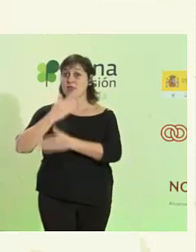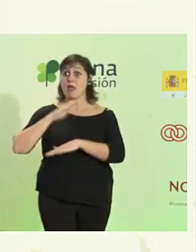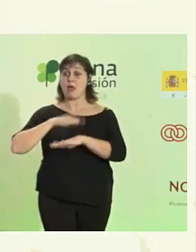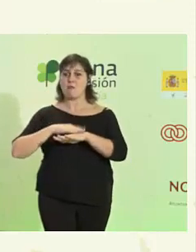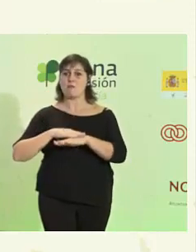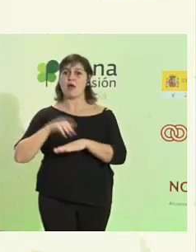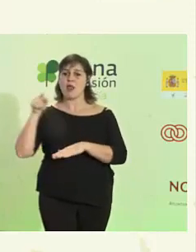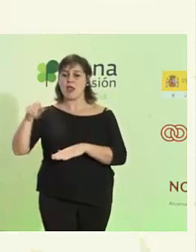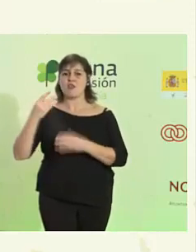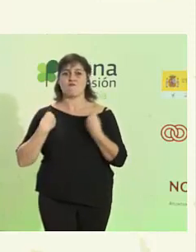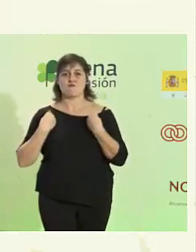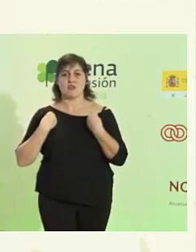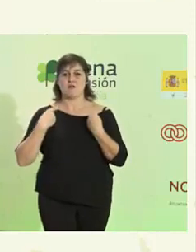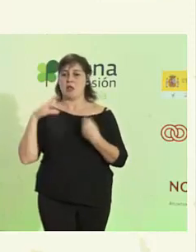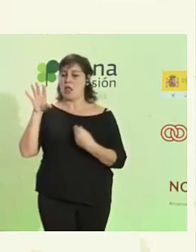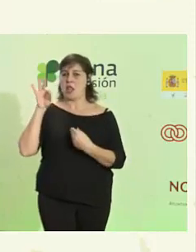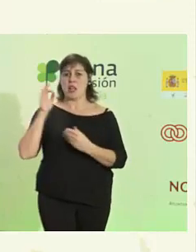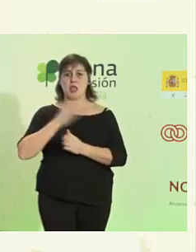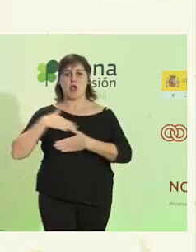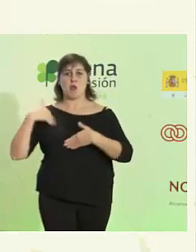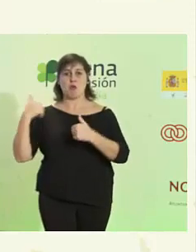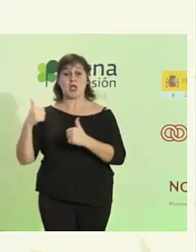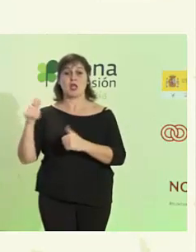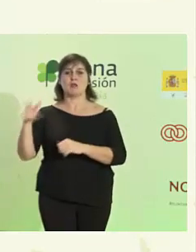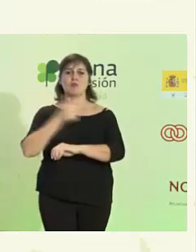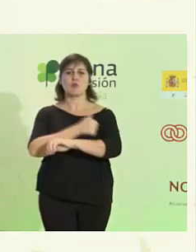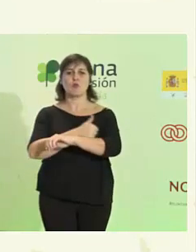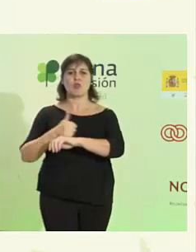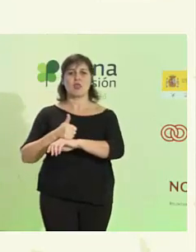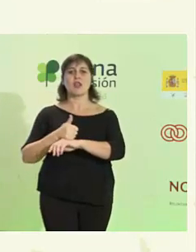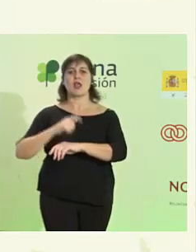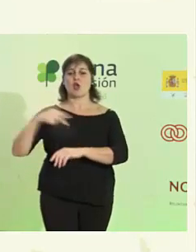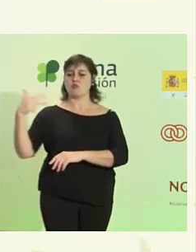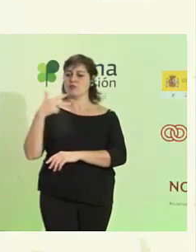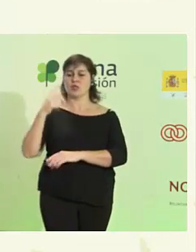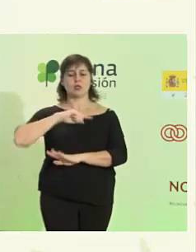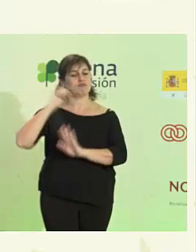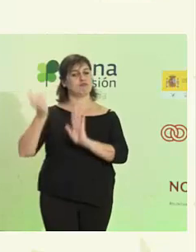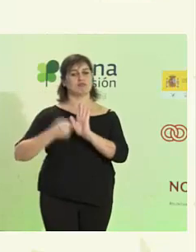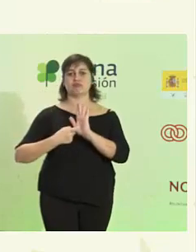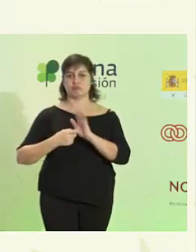elegidas y ser ciudadanas de pleno derecho. Muy importante eso.